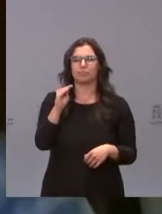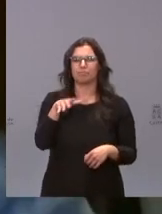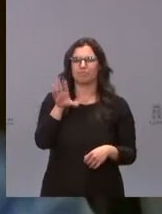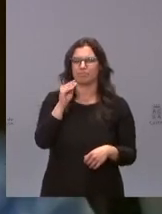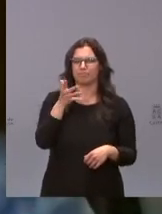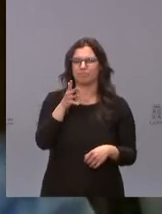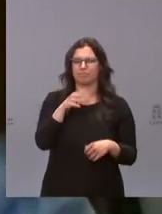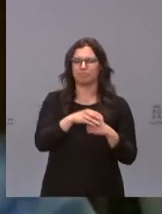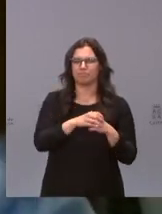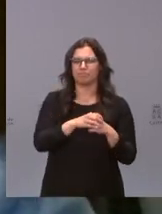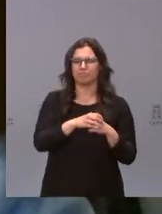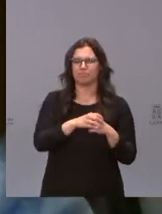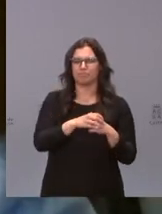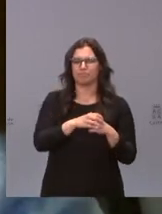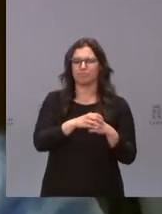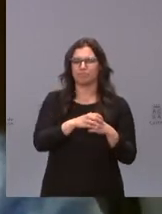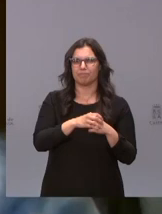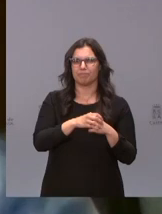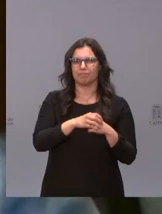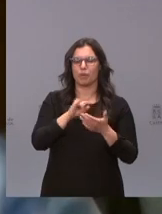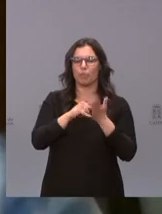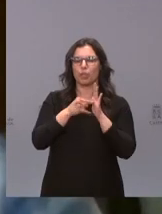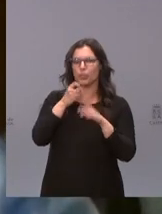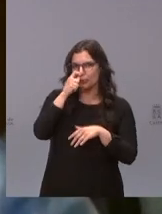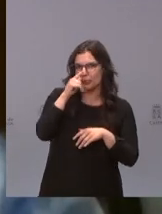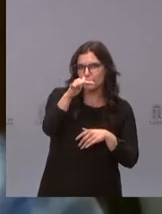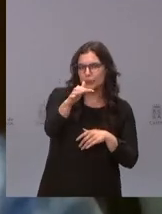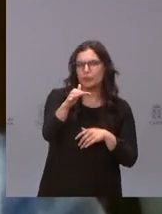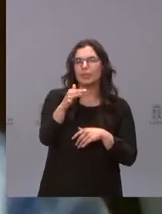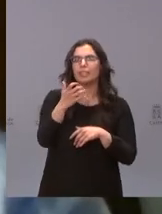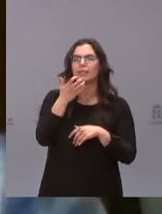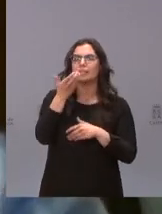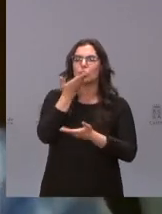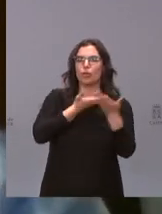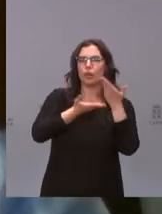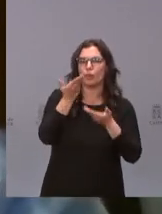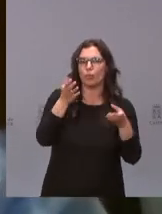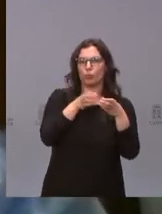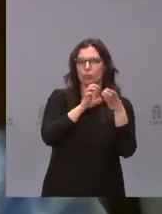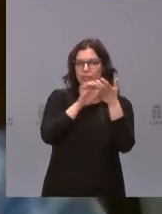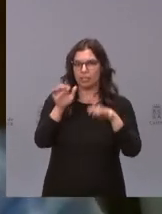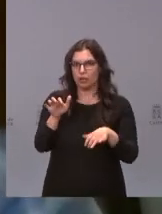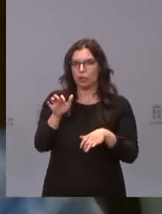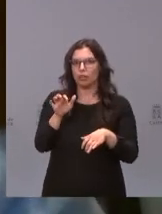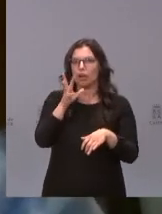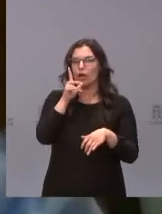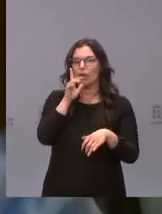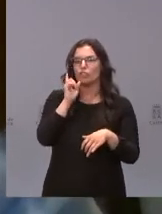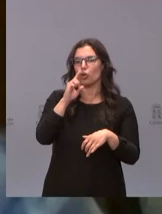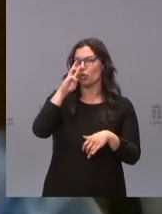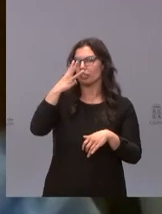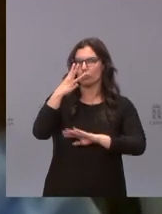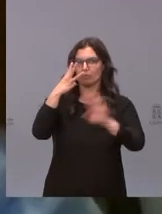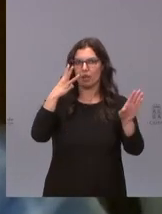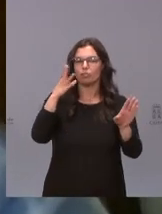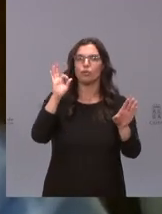en cuántos años se va a establecer este proyecto y si la colaboración de la junta de Castilla y León solo se va a prolongar durante tres años